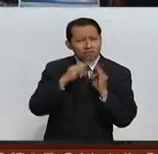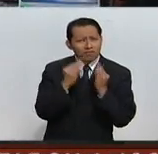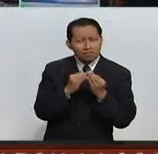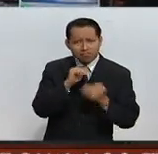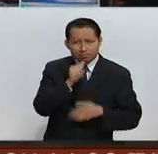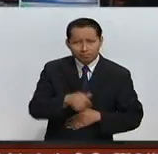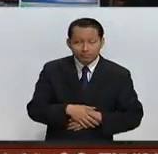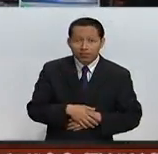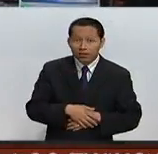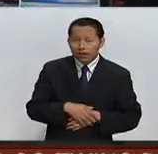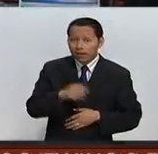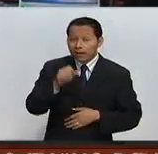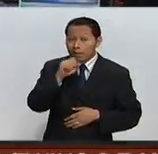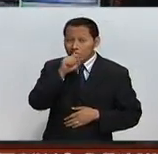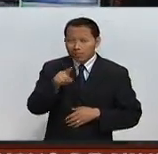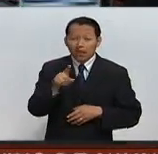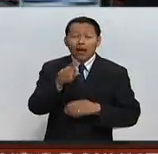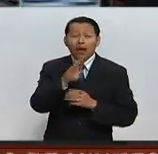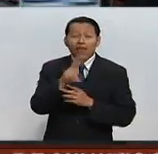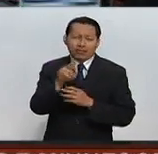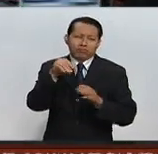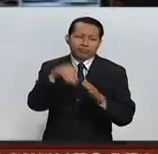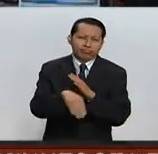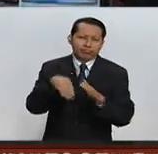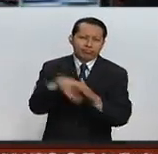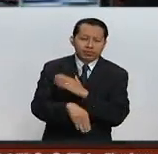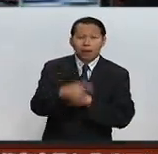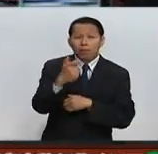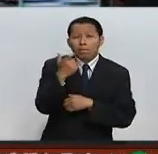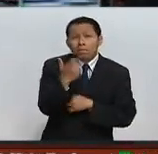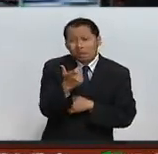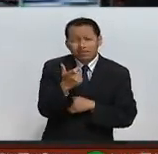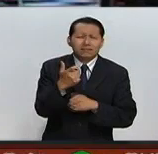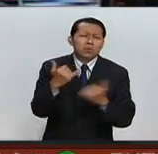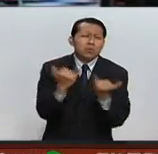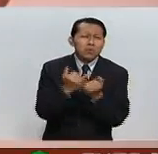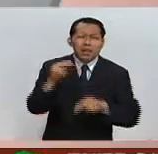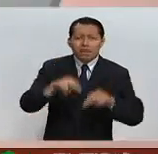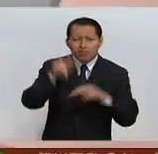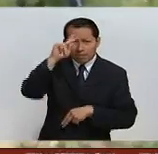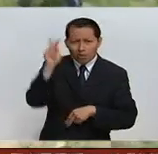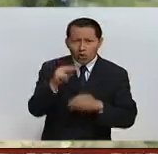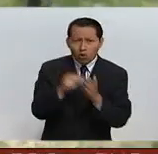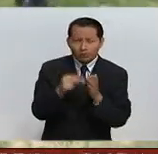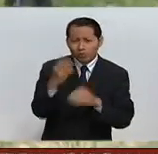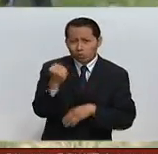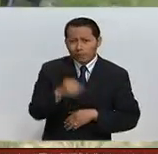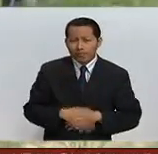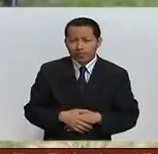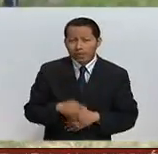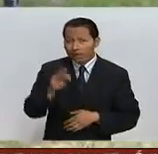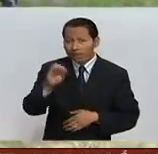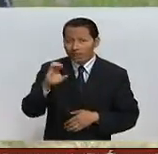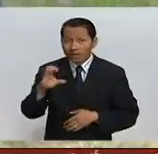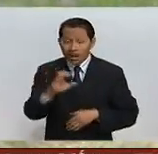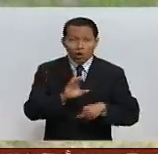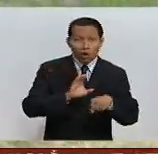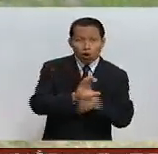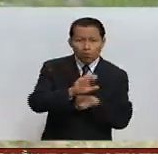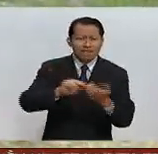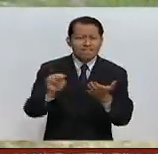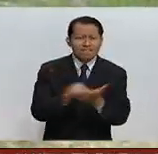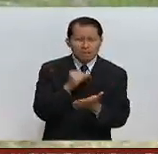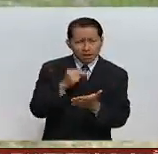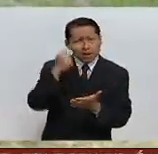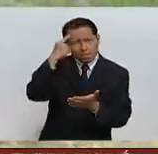Britix desploma los mercados financieros, el peso en su peor nivel desde 2009. Las FARC y el gobierno de Colombia firman el